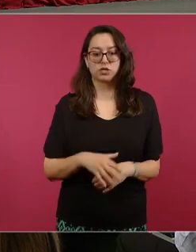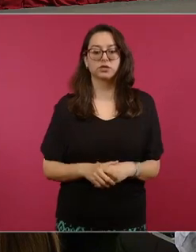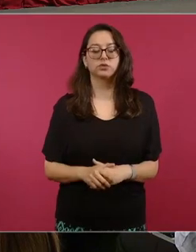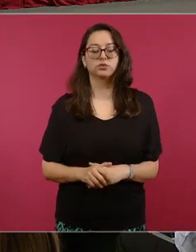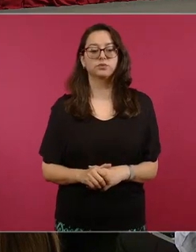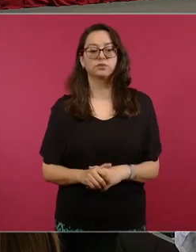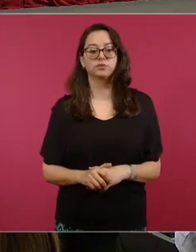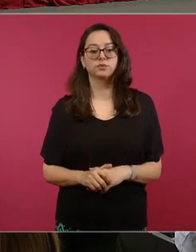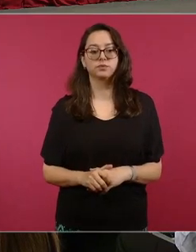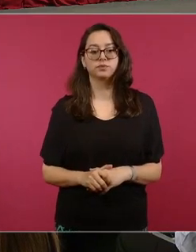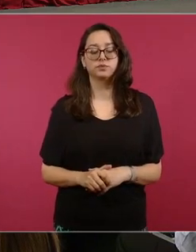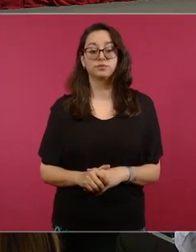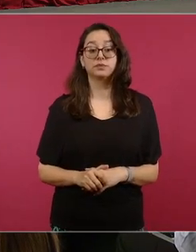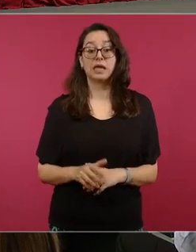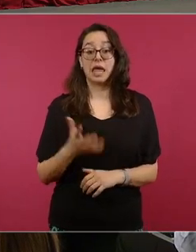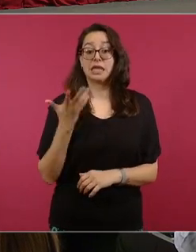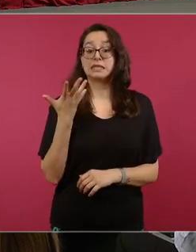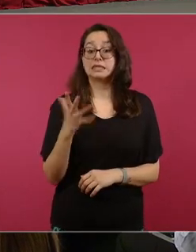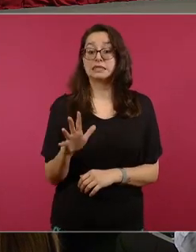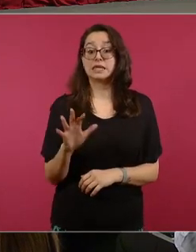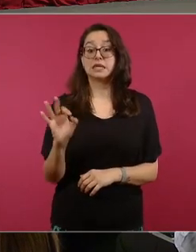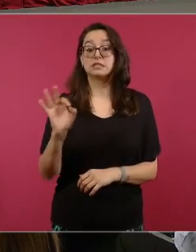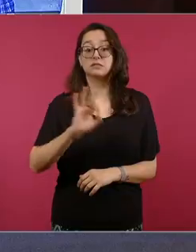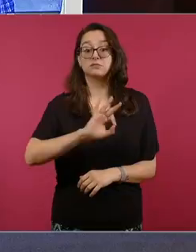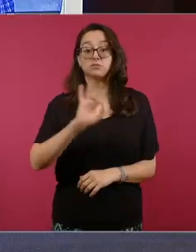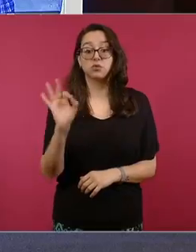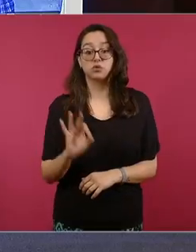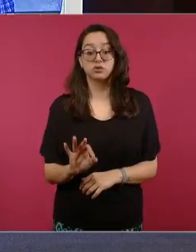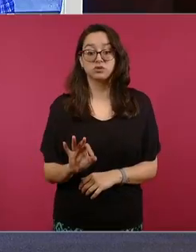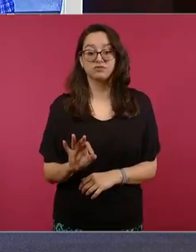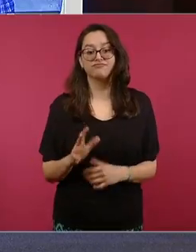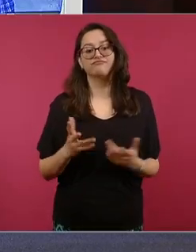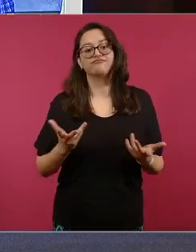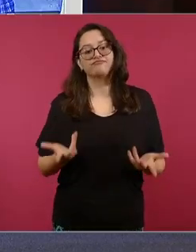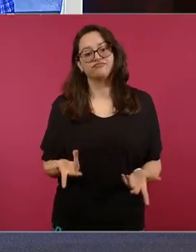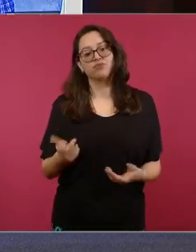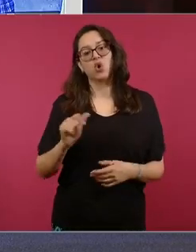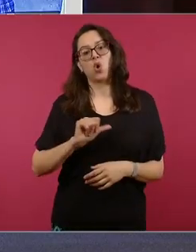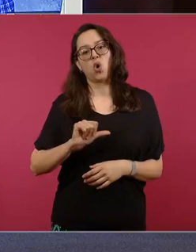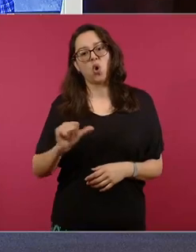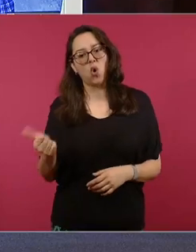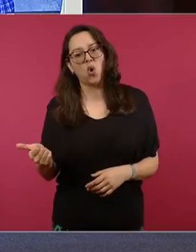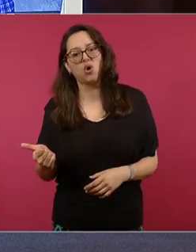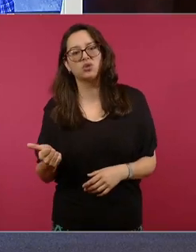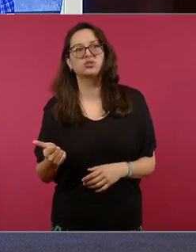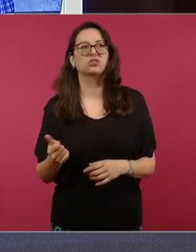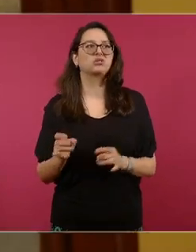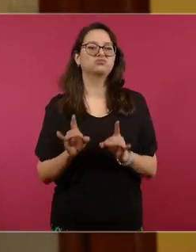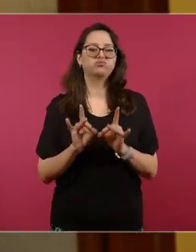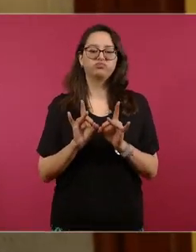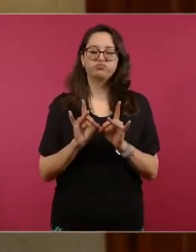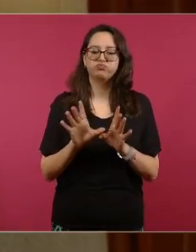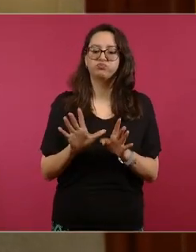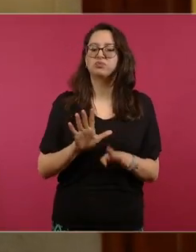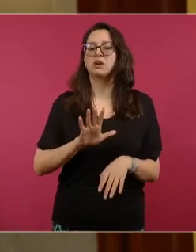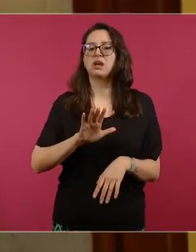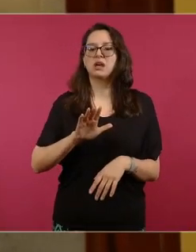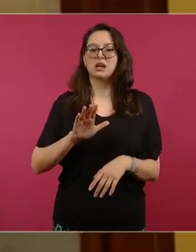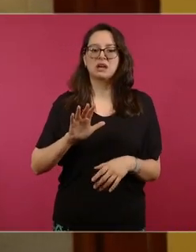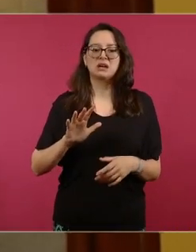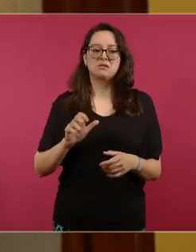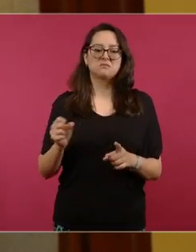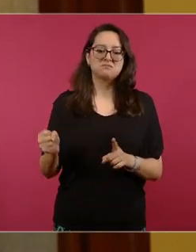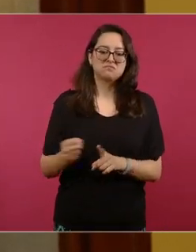particulares y el 10% fue víctima de algún otro tipo de delito principalmente se trata de